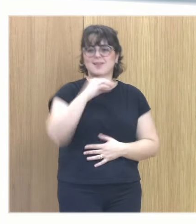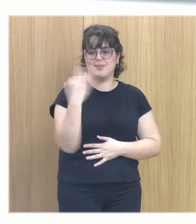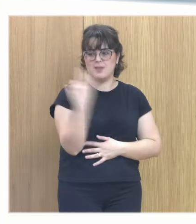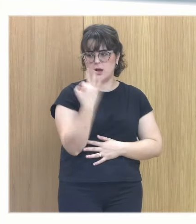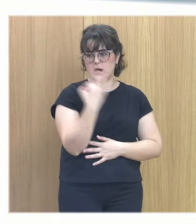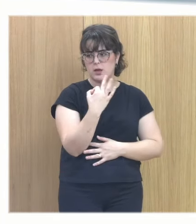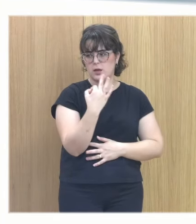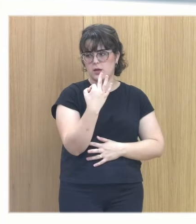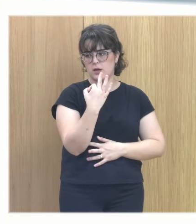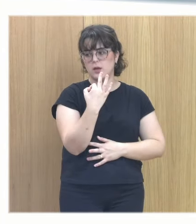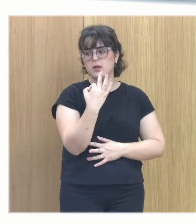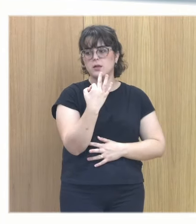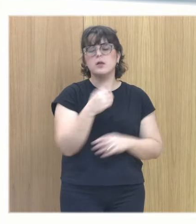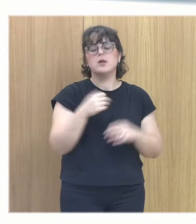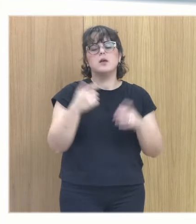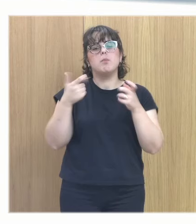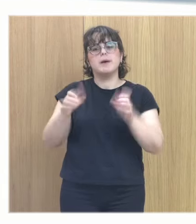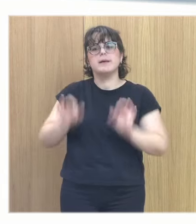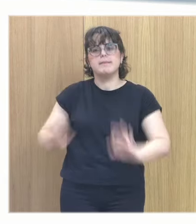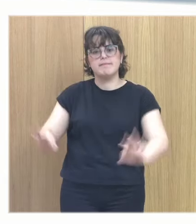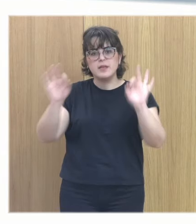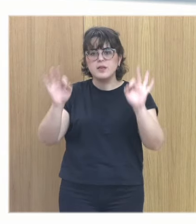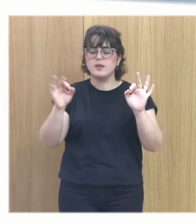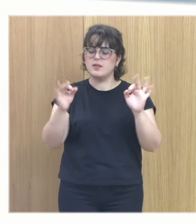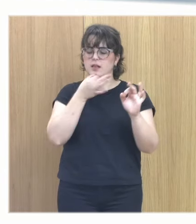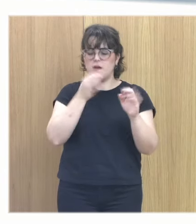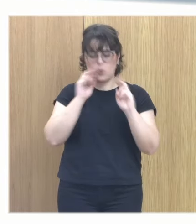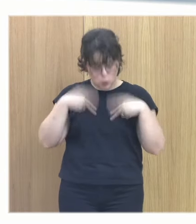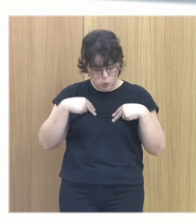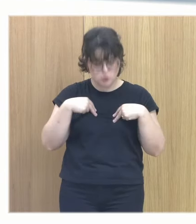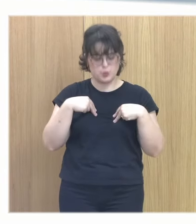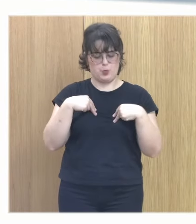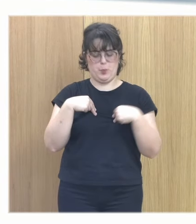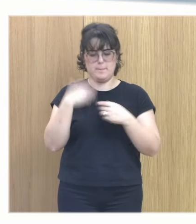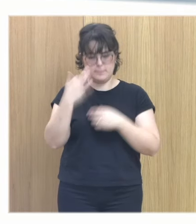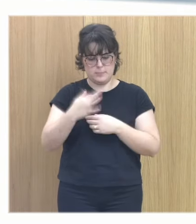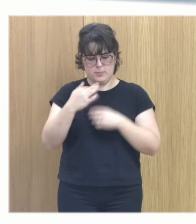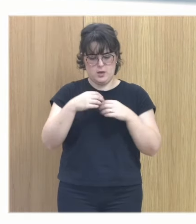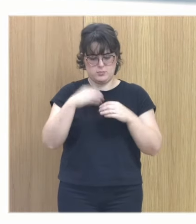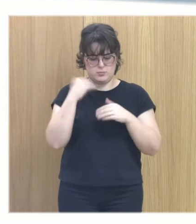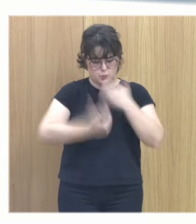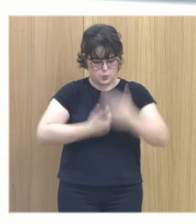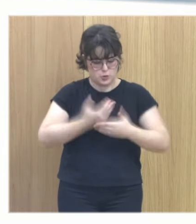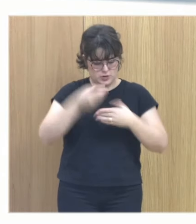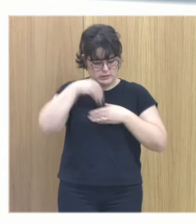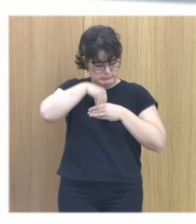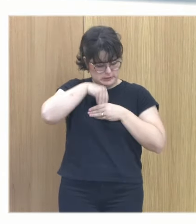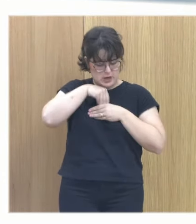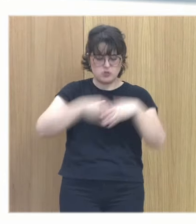la parte que tiene que ver con esta narrativa y convivir con esta narrativa a la que hablábamos conlleva